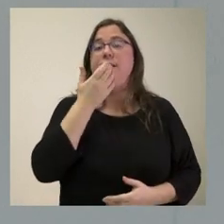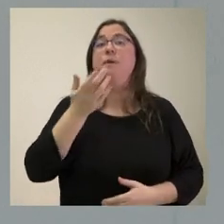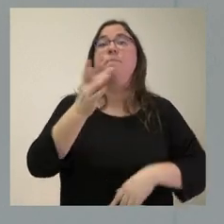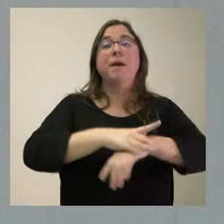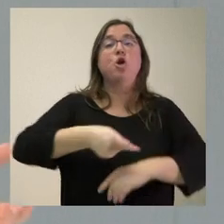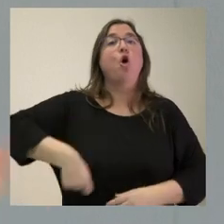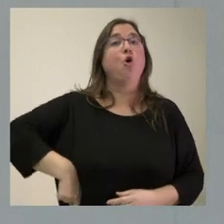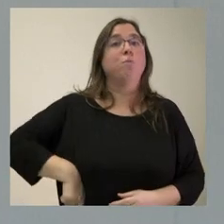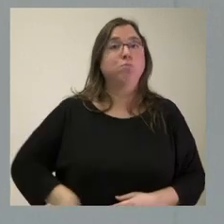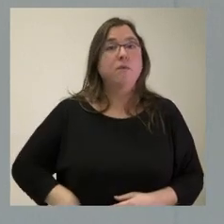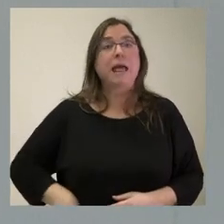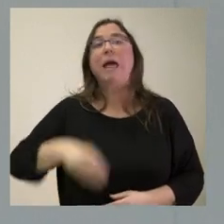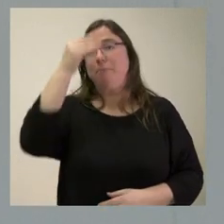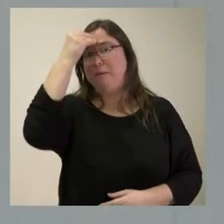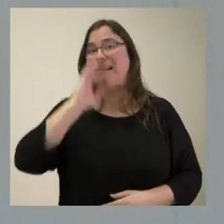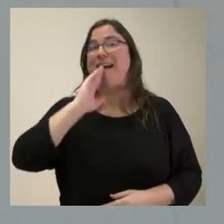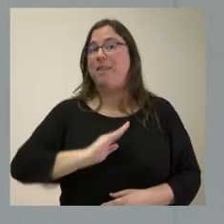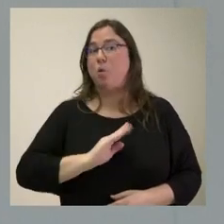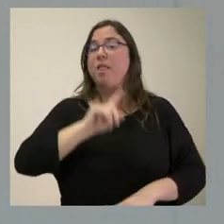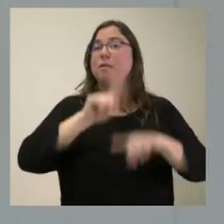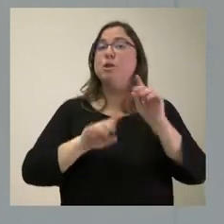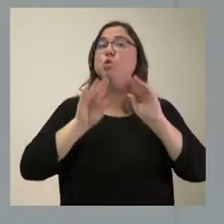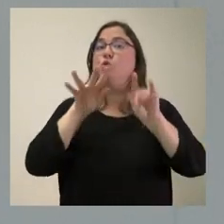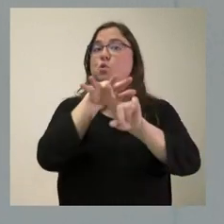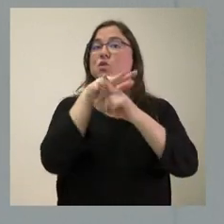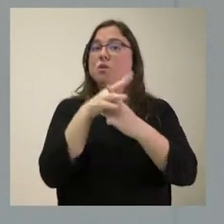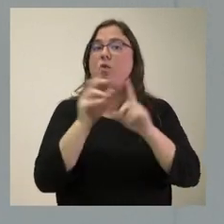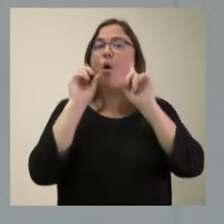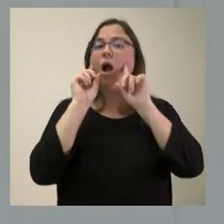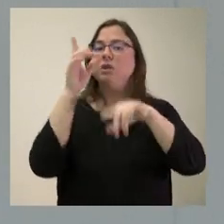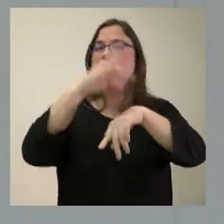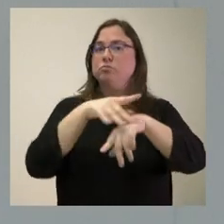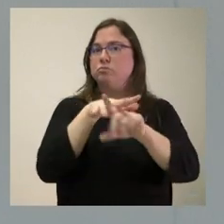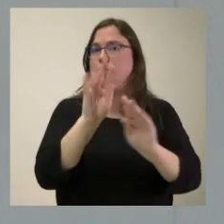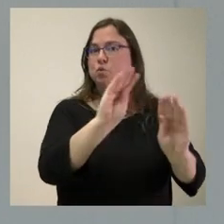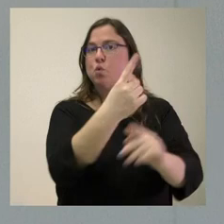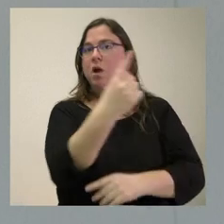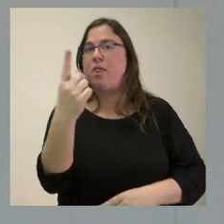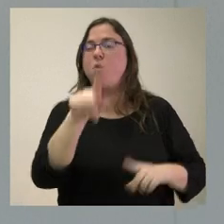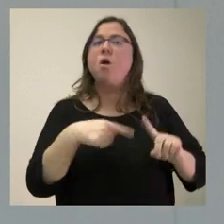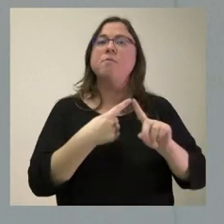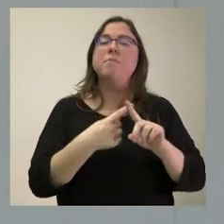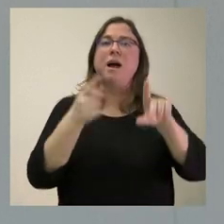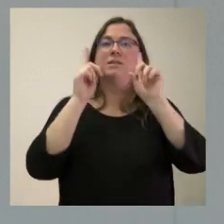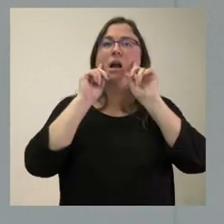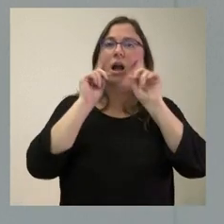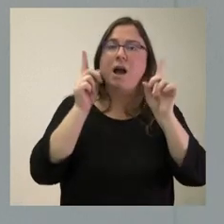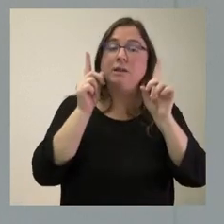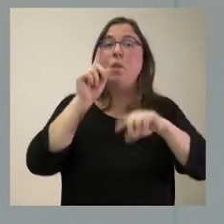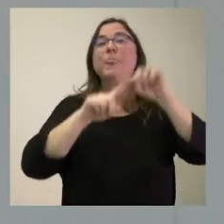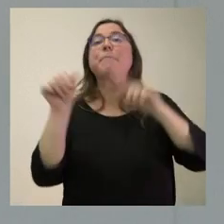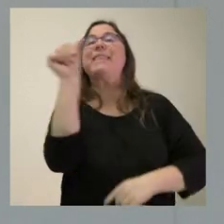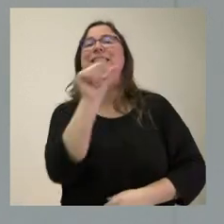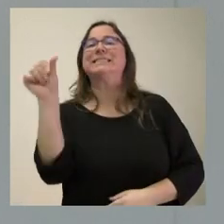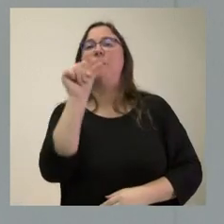sanitario estime oportuno por las condiciones del caso clínico concreto y las circunstancias de la semana de embarazo